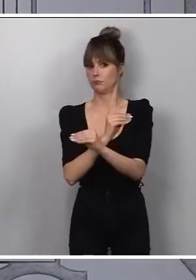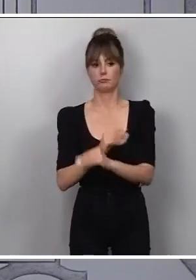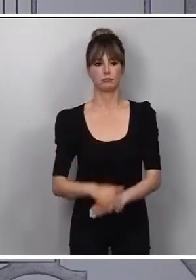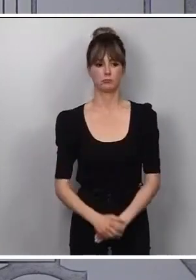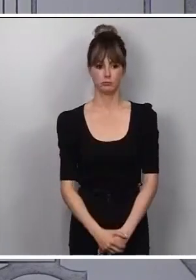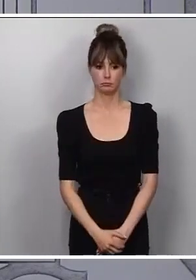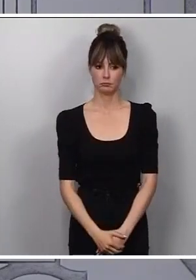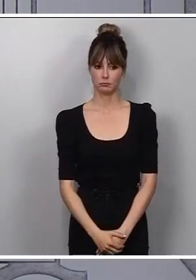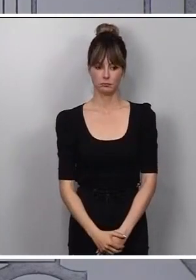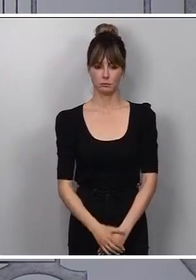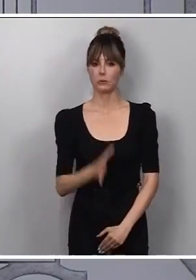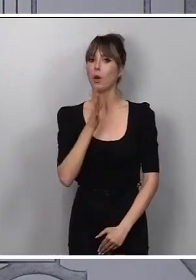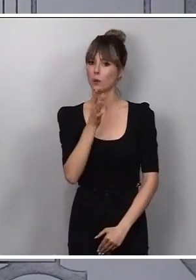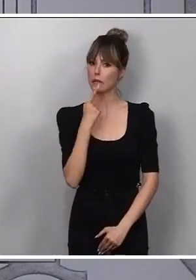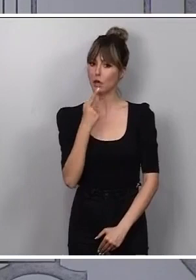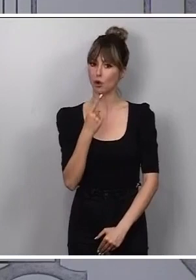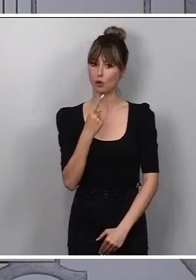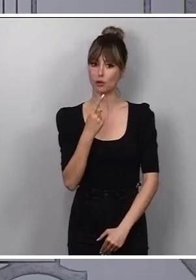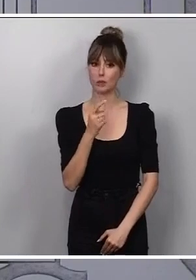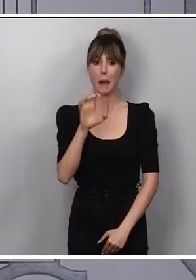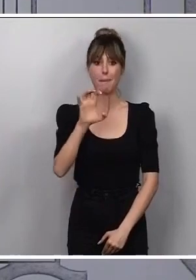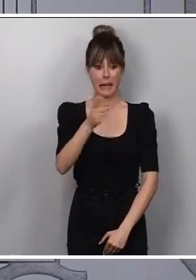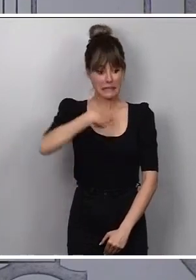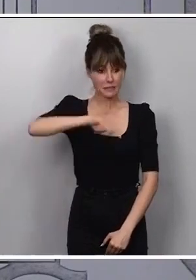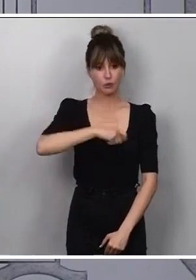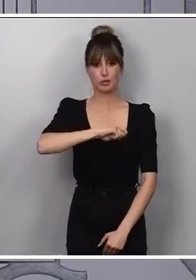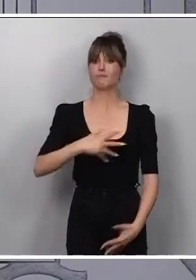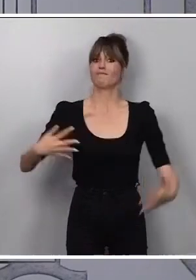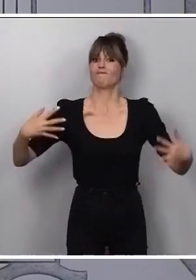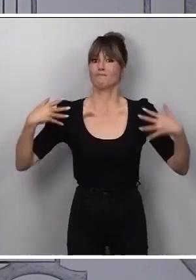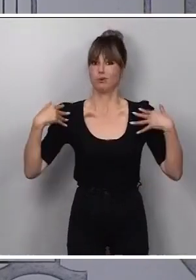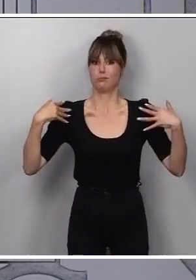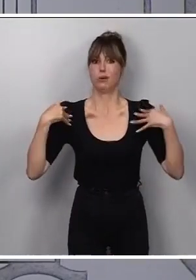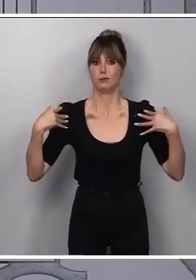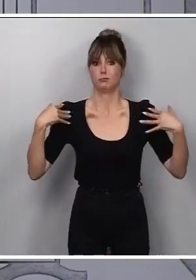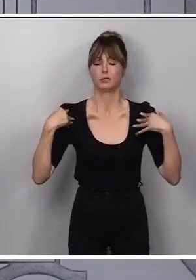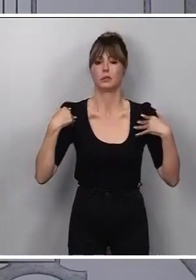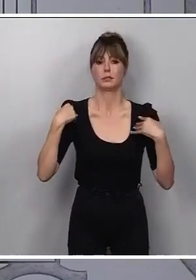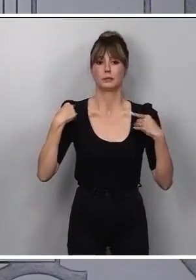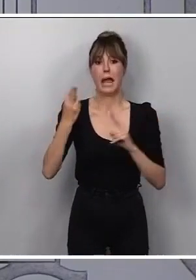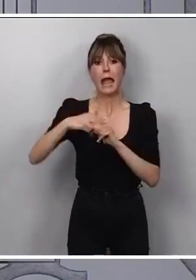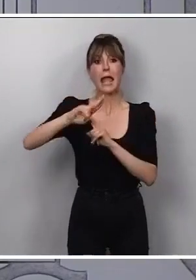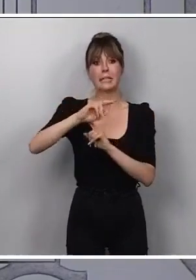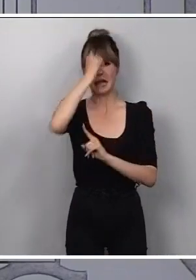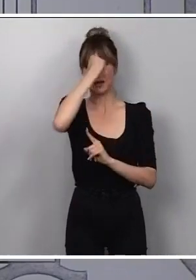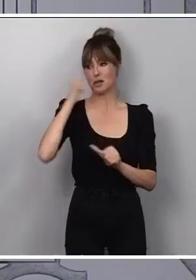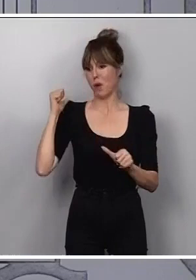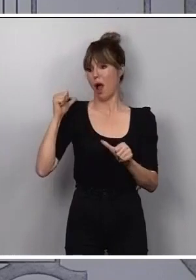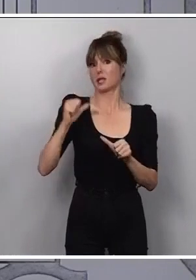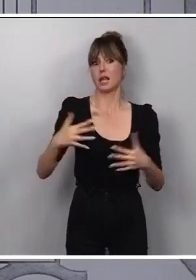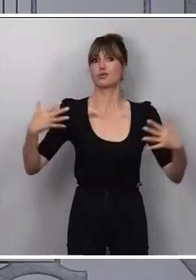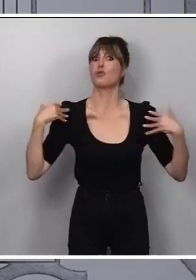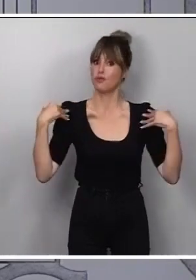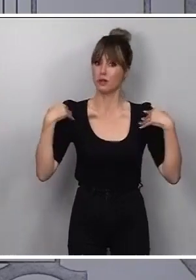Porque les vuelvo a decir, este país ha sufrido, desgraciadamente, muchos años el terrorismo de ETA. Muchas